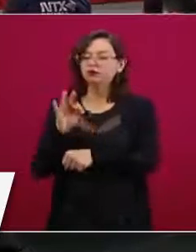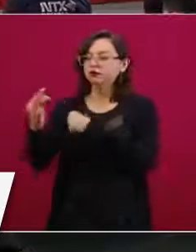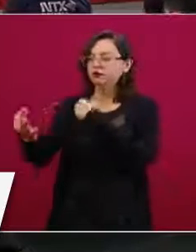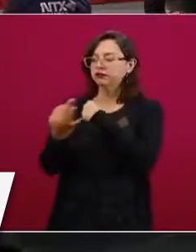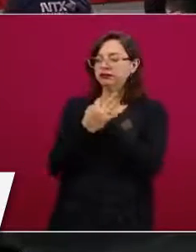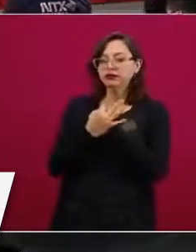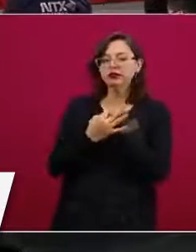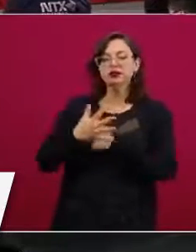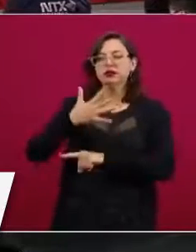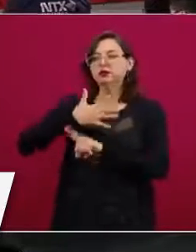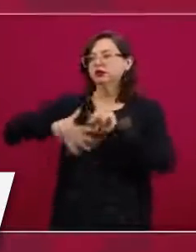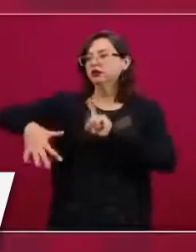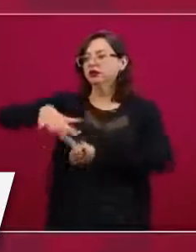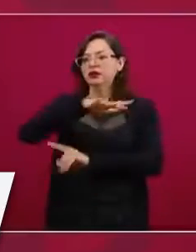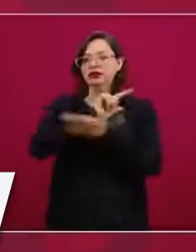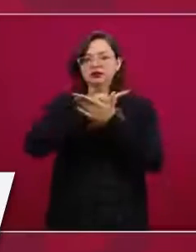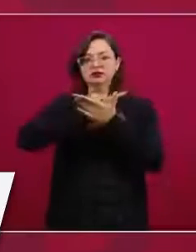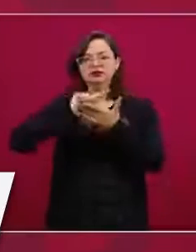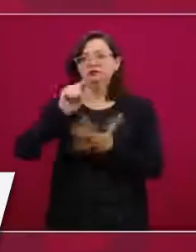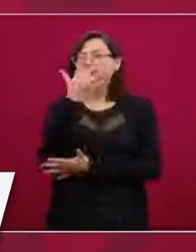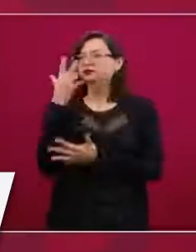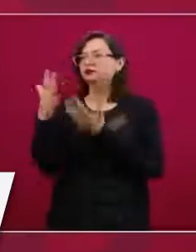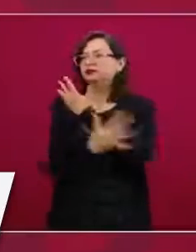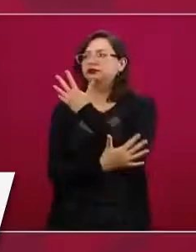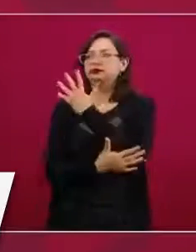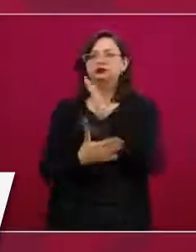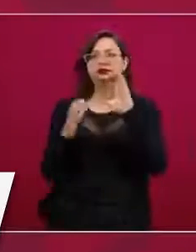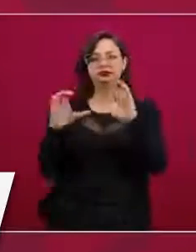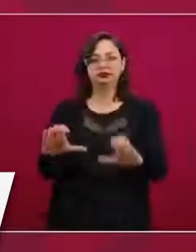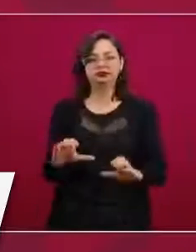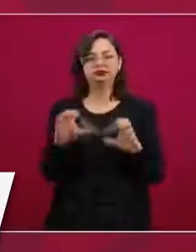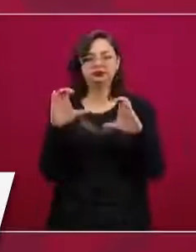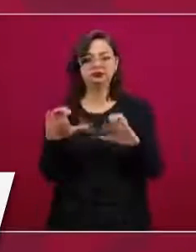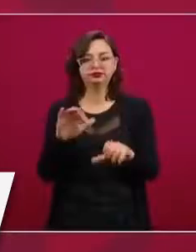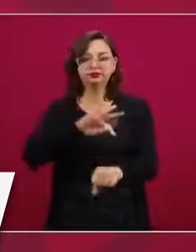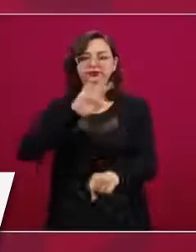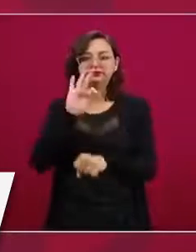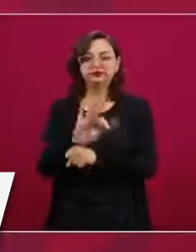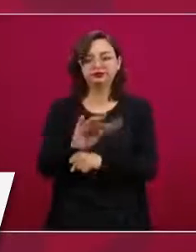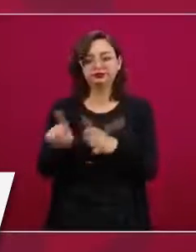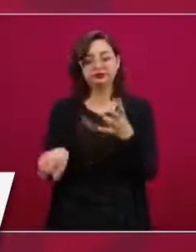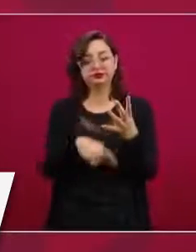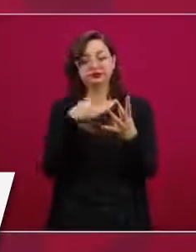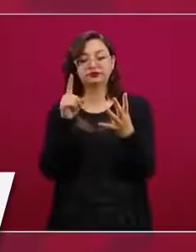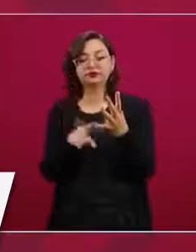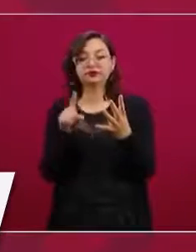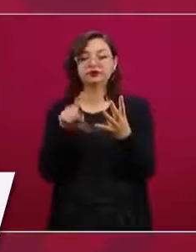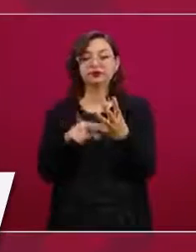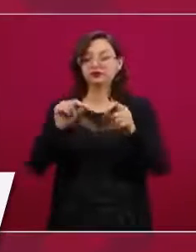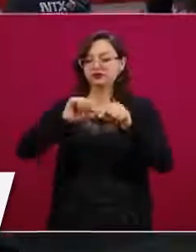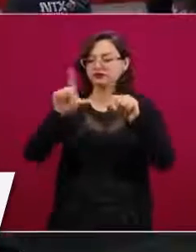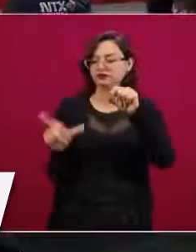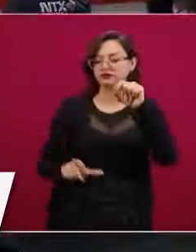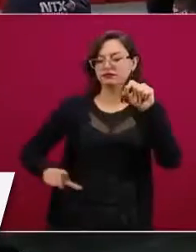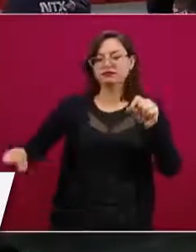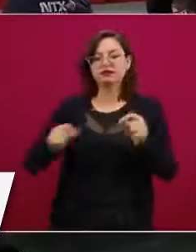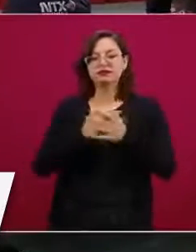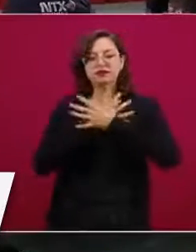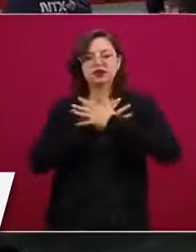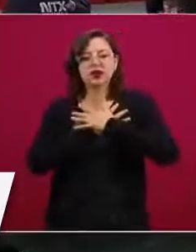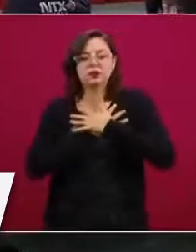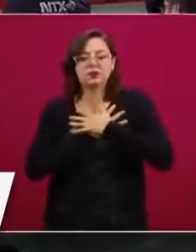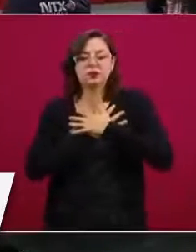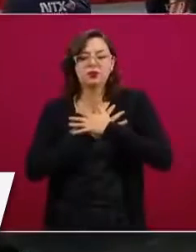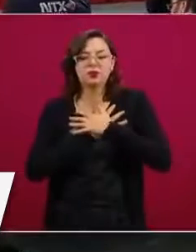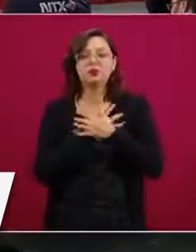limpio y protegiendo el ambiente. Y cuarto y último, amor por México, vamos a ser